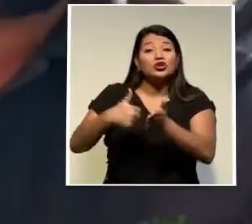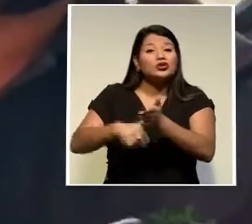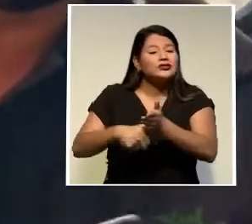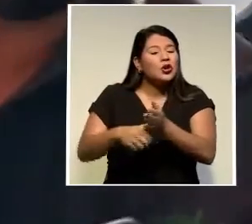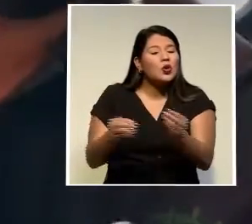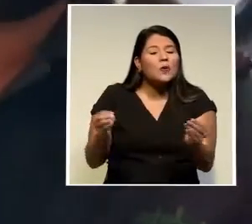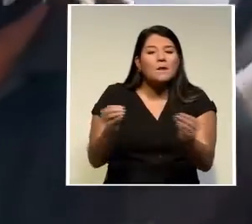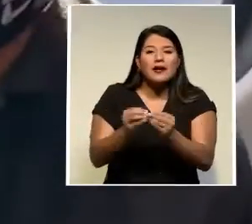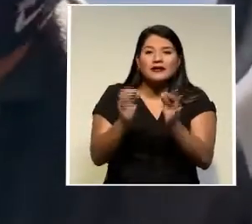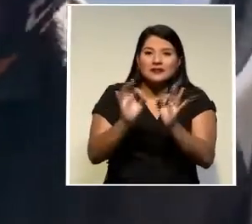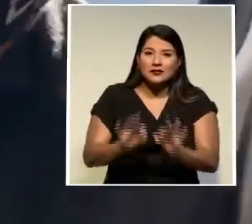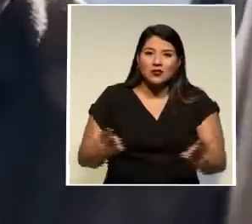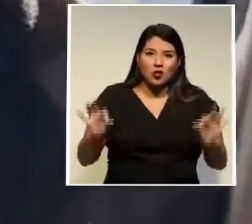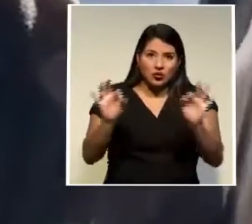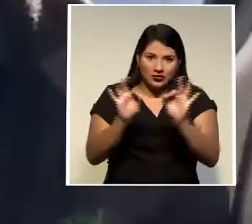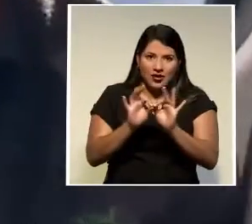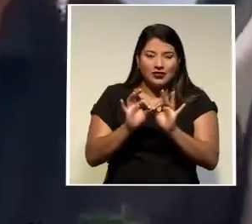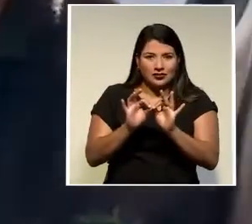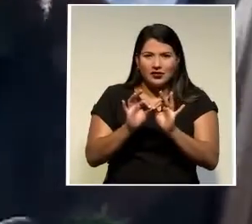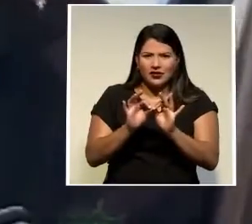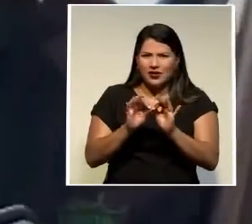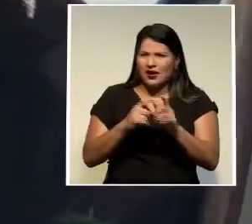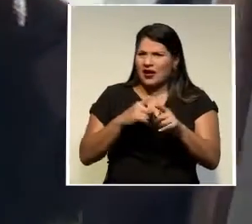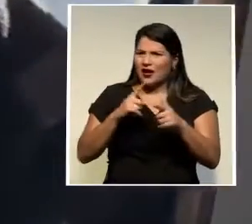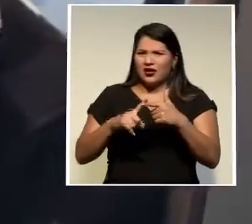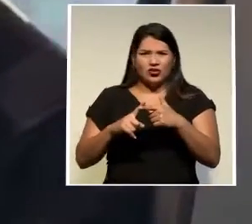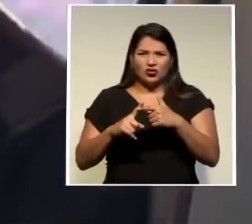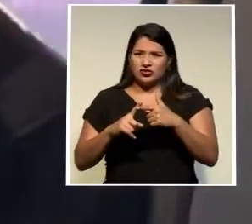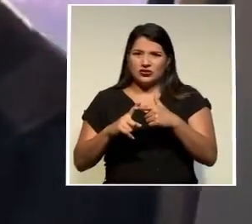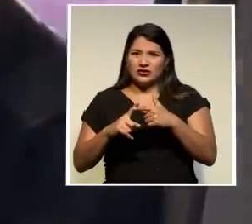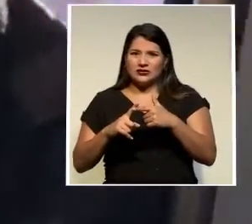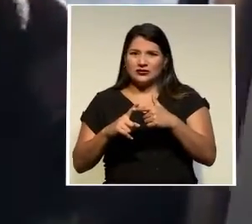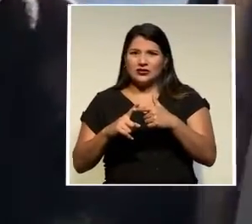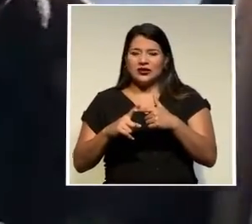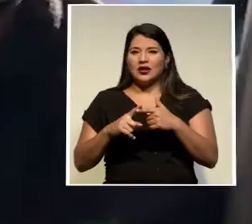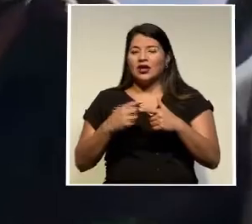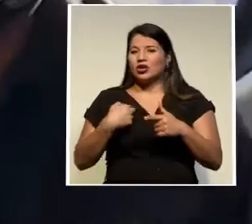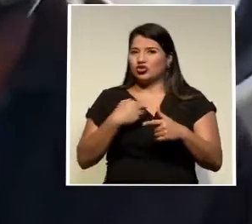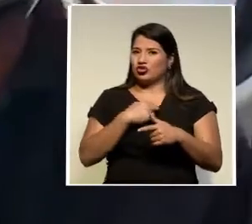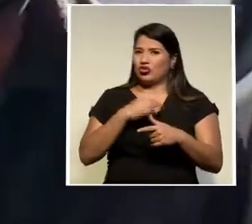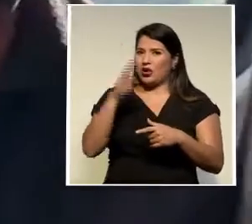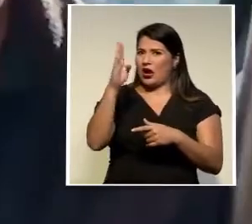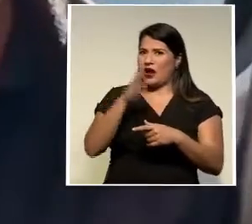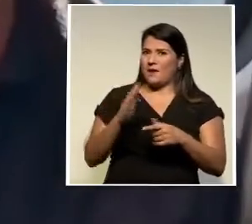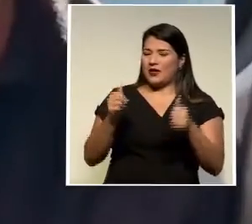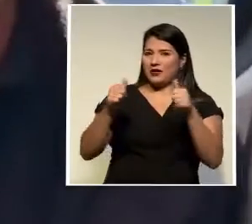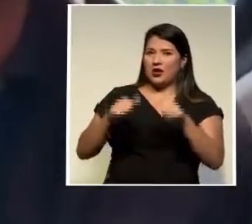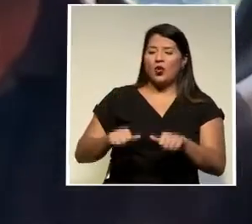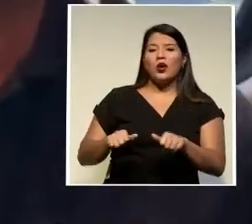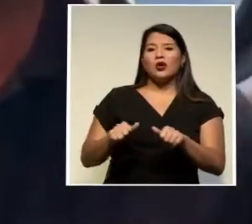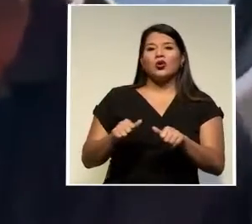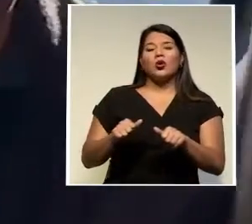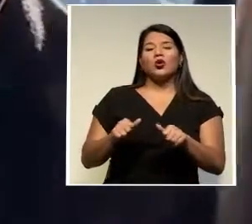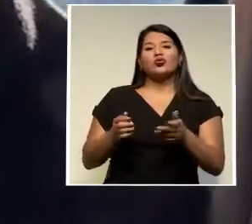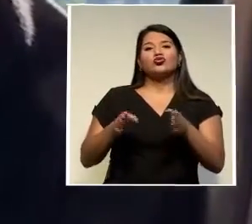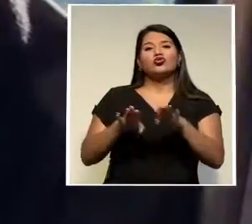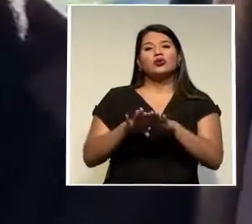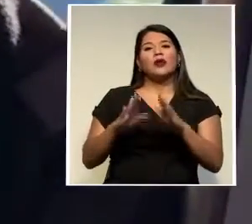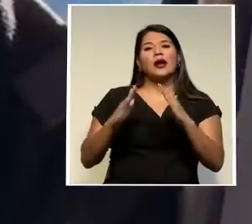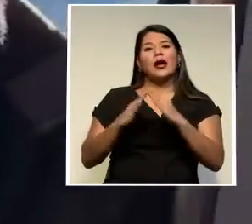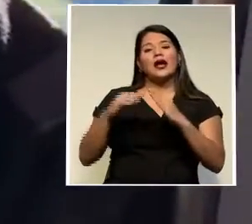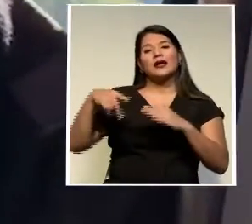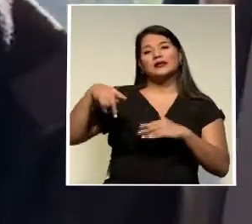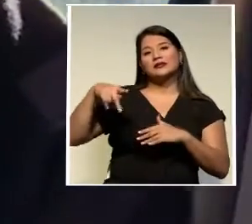ciertamente es algo que hace tributación jamás va a ser algo que el gobierno instruya pero si me parece que no se honró